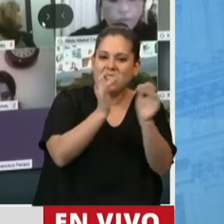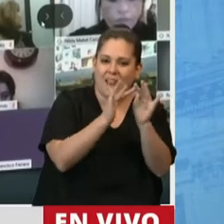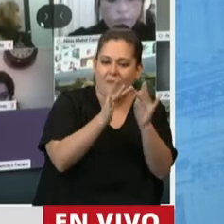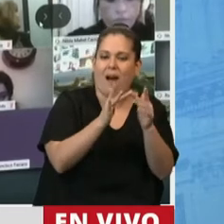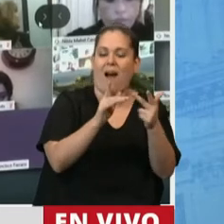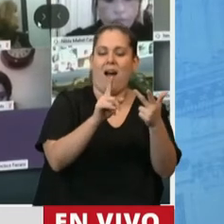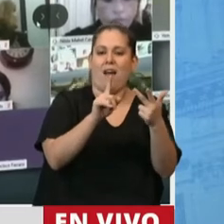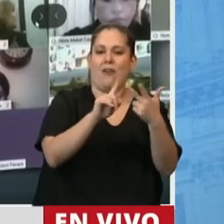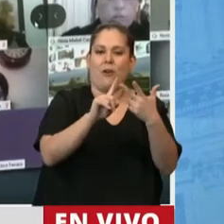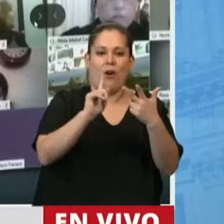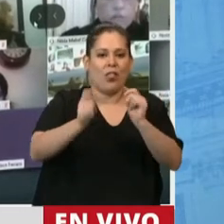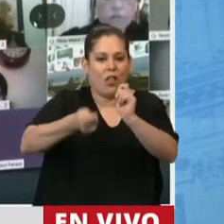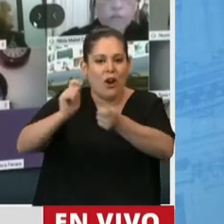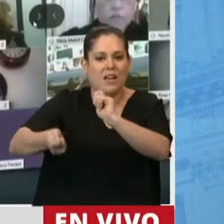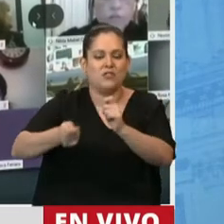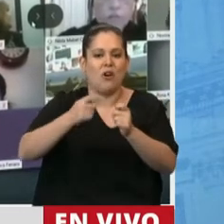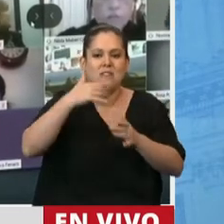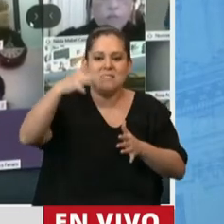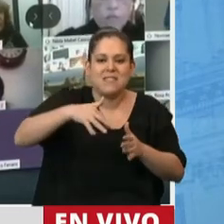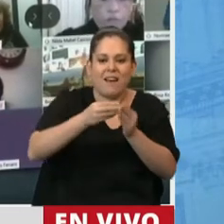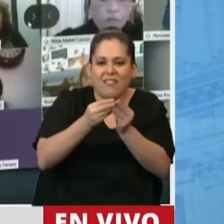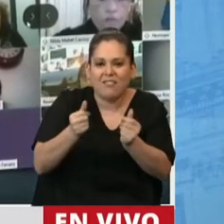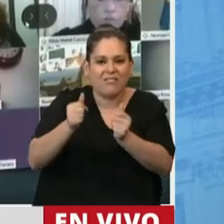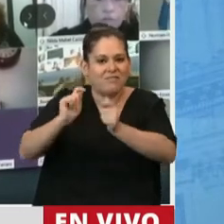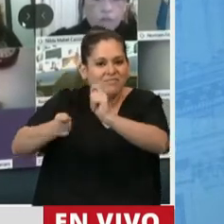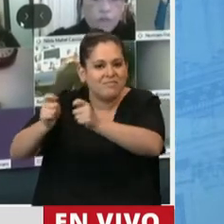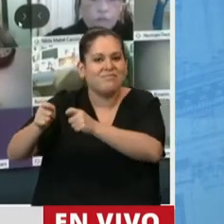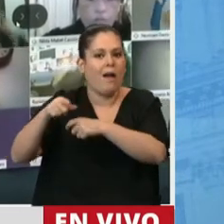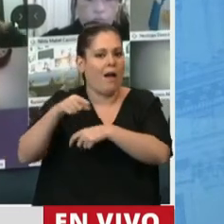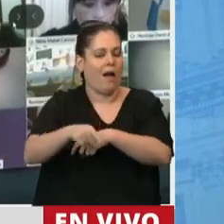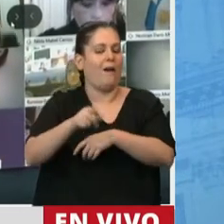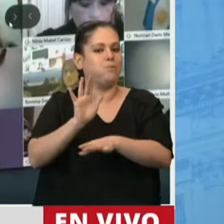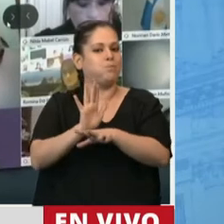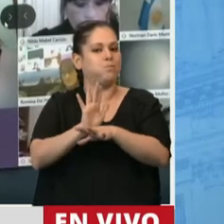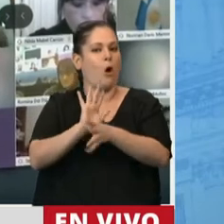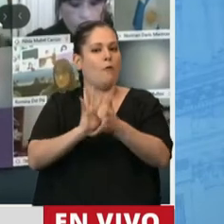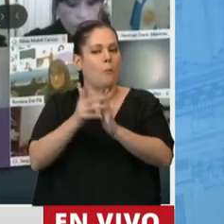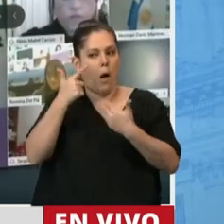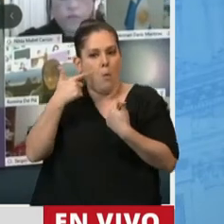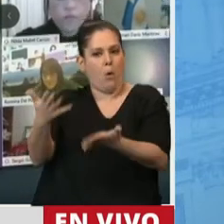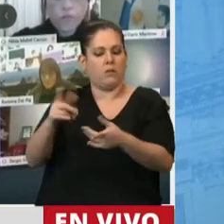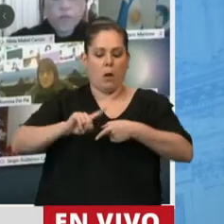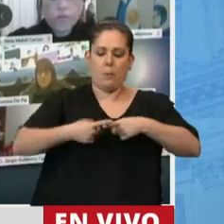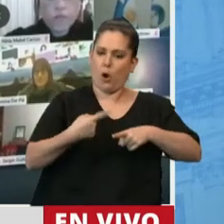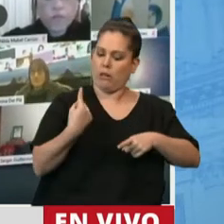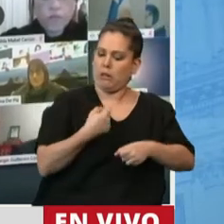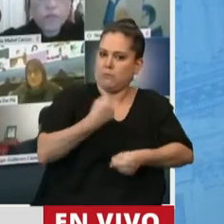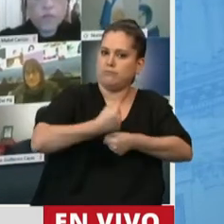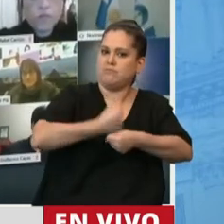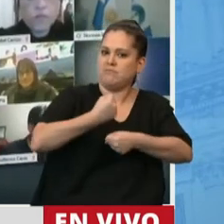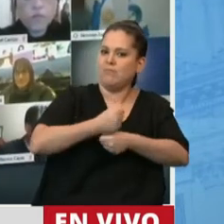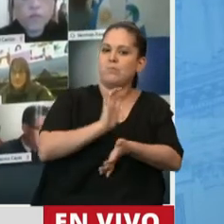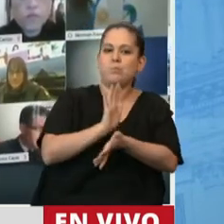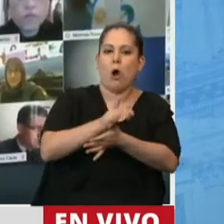y la Ley de Donación de Plasma demuestran que la política está aprendiendo, que la política está empezando a dar respuestas y a